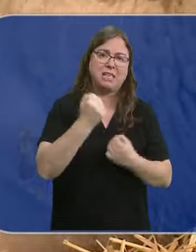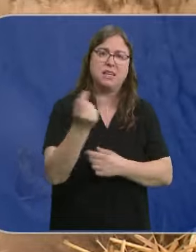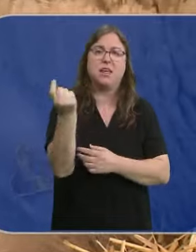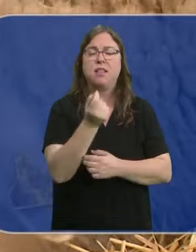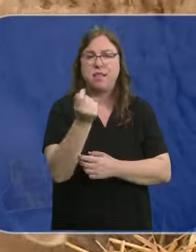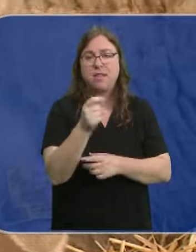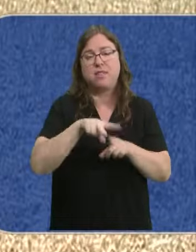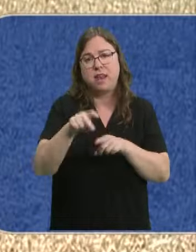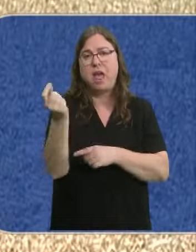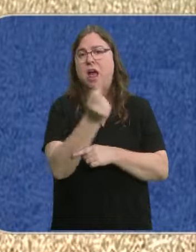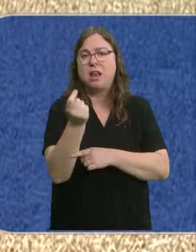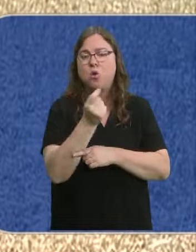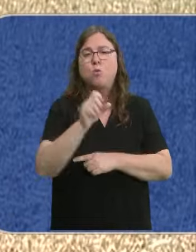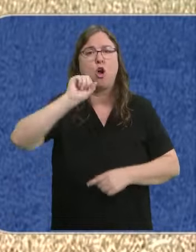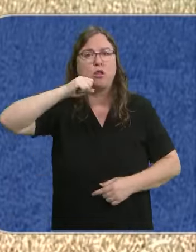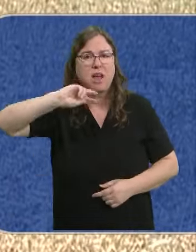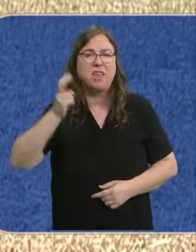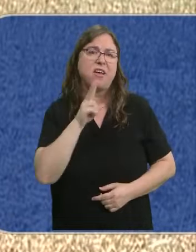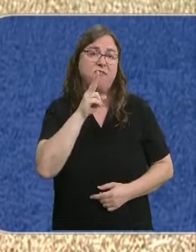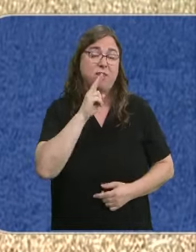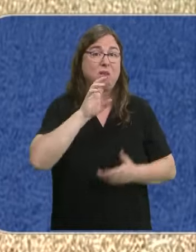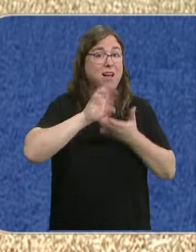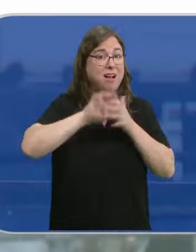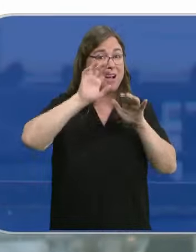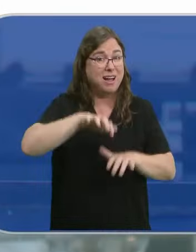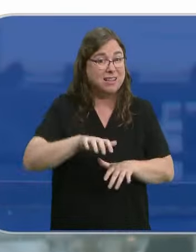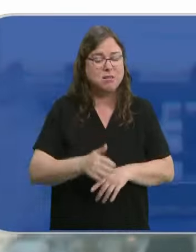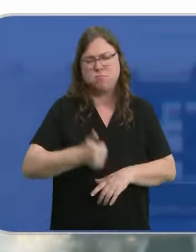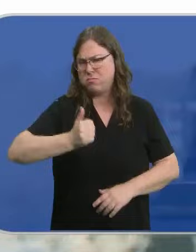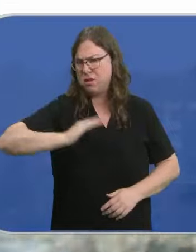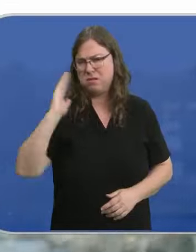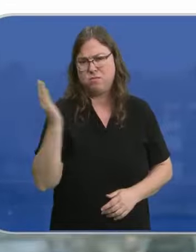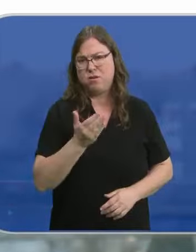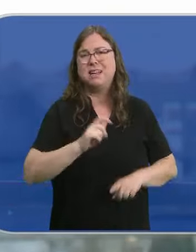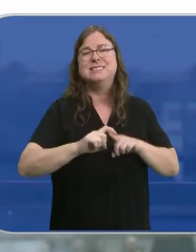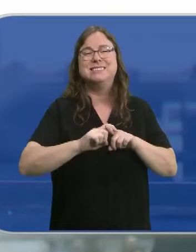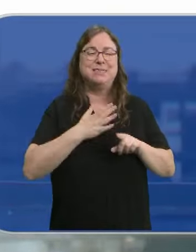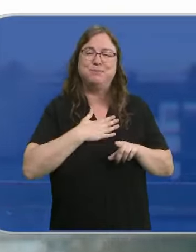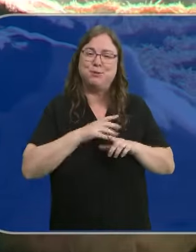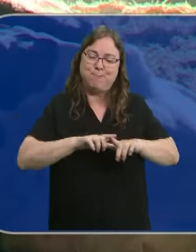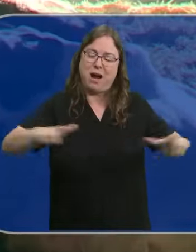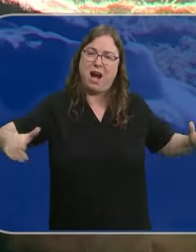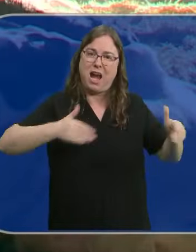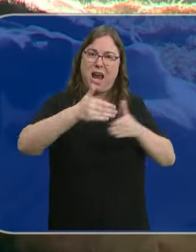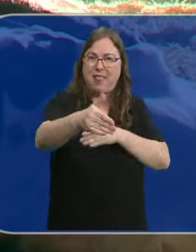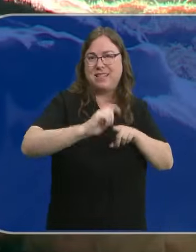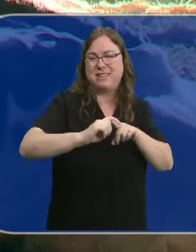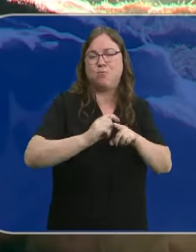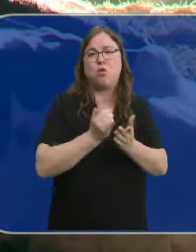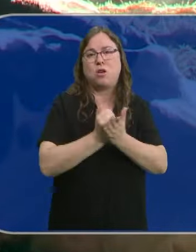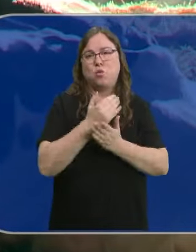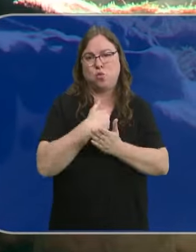legumbres, hortalizas o verduras. Castilla y León es una de las comunidades más afectadas por el tipo de agricultura extensiva y continental.